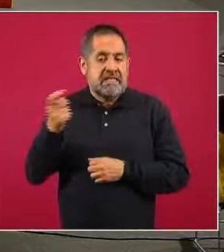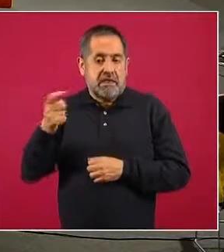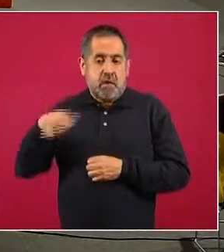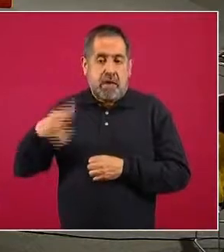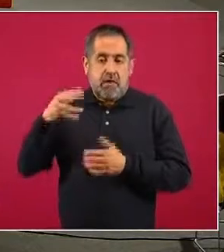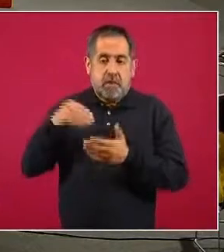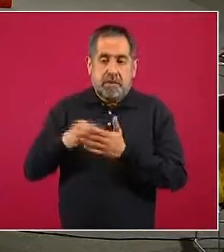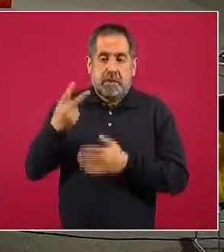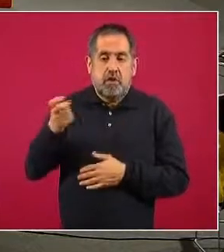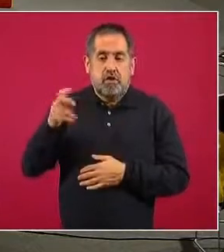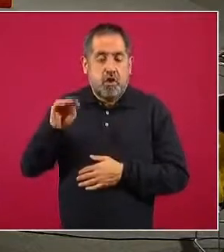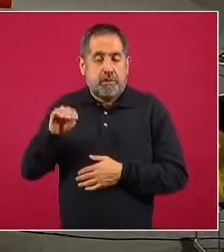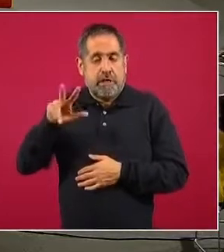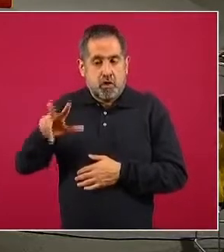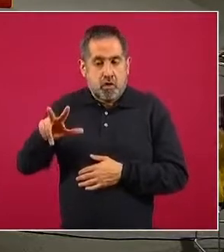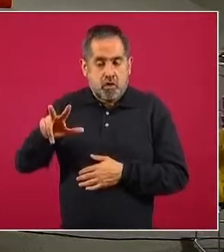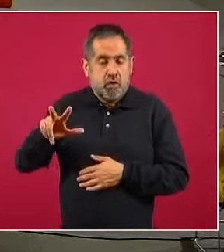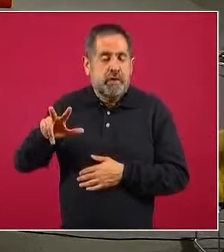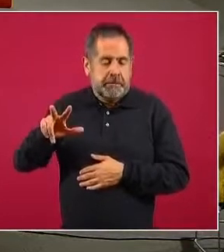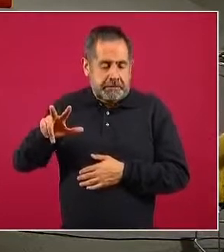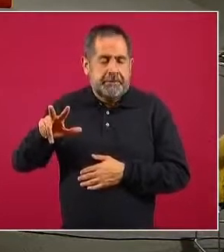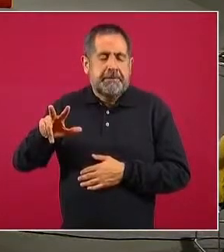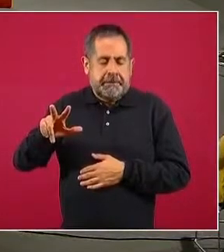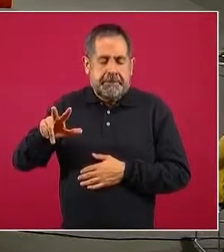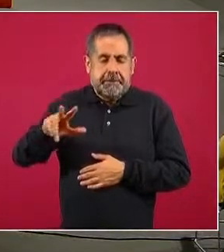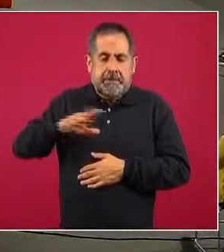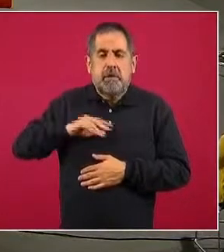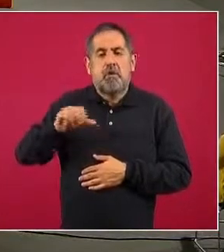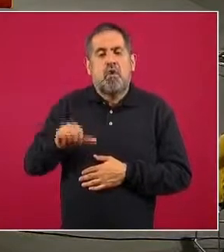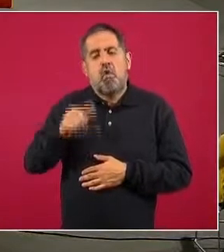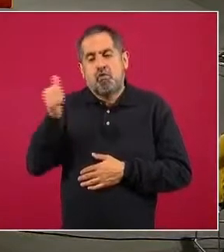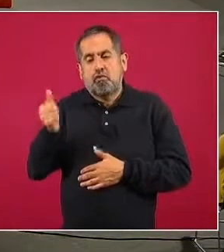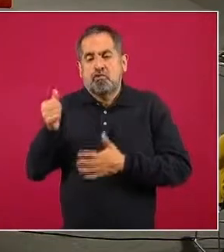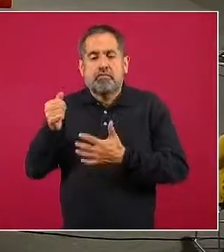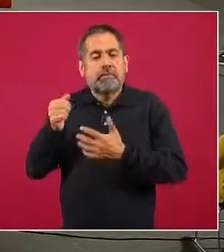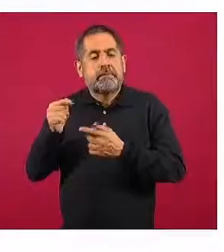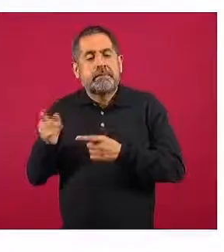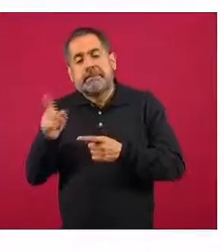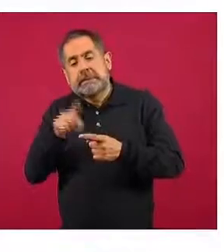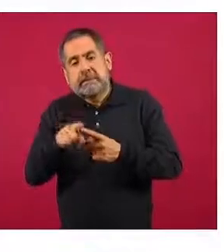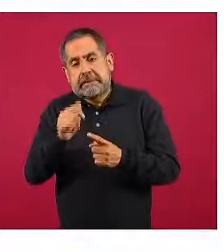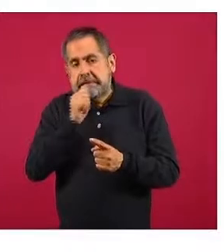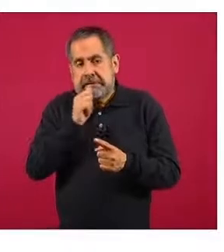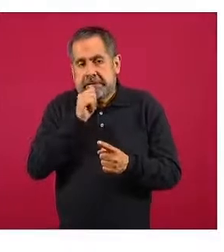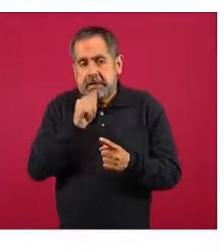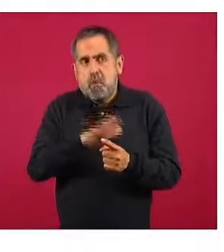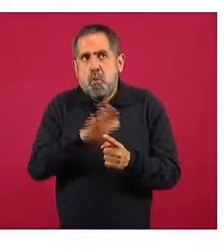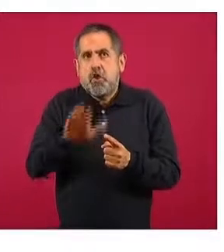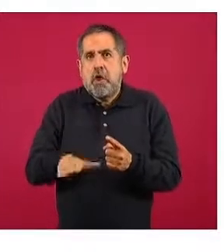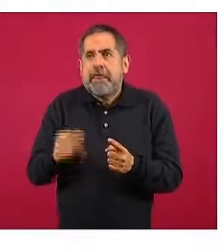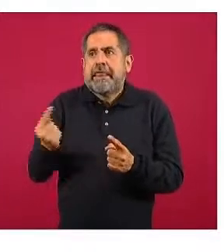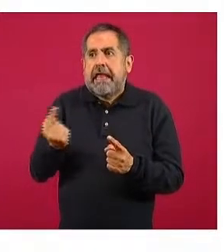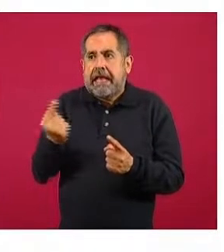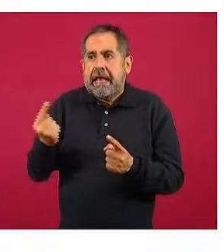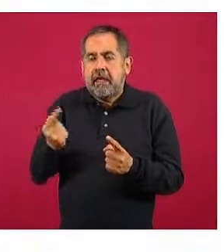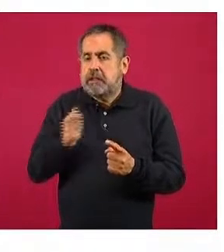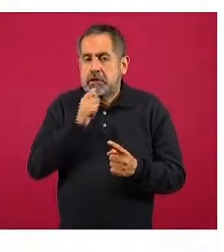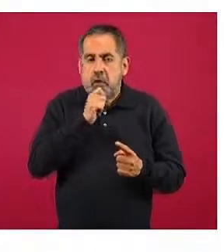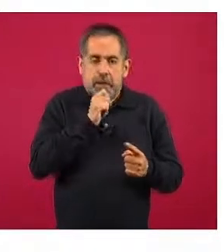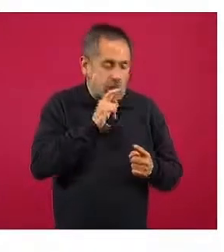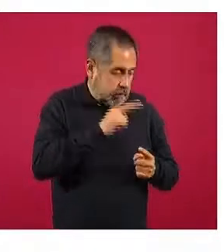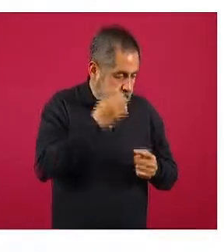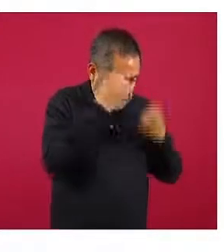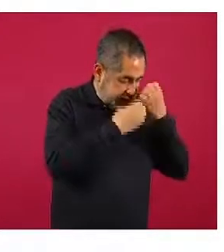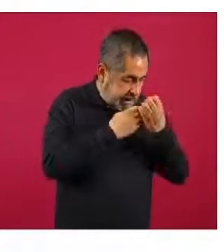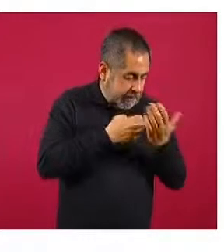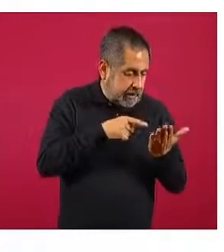298, como otros grupos que todavía no han sido clasificados, estamos esperando el resultado de ellos en